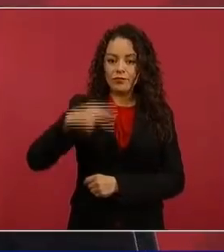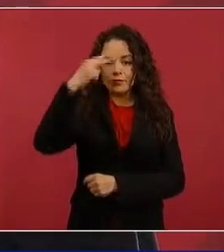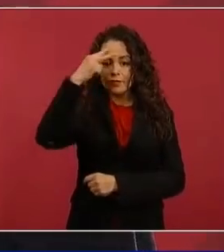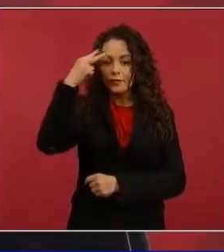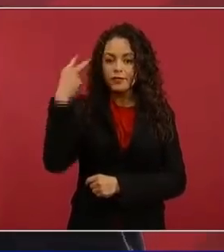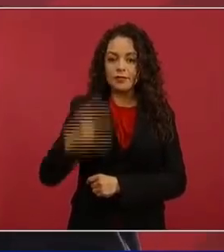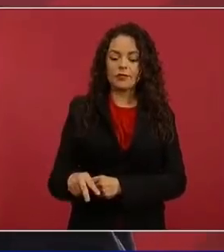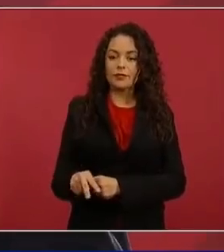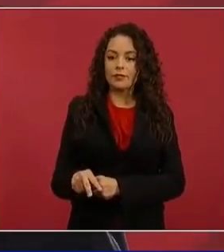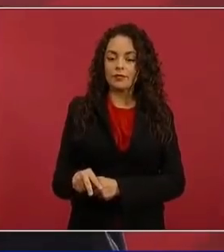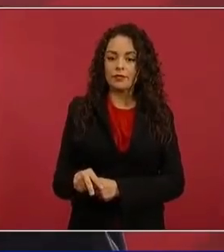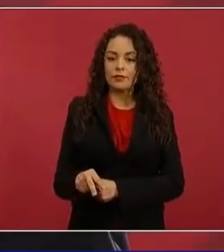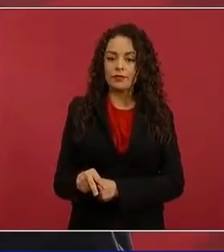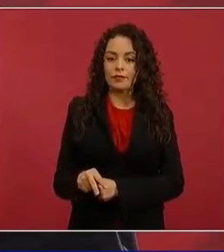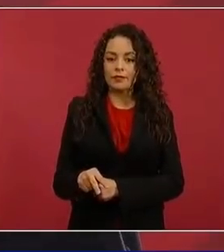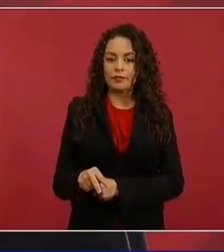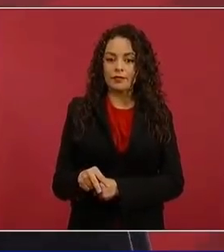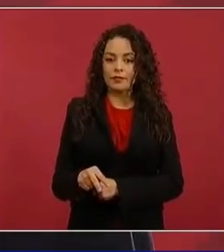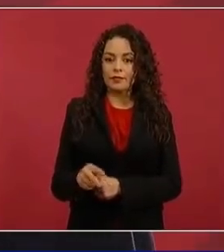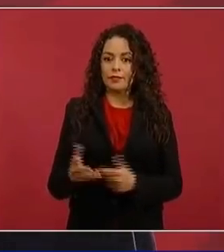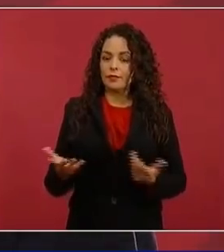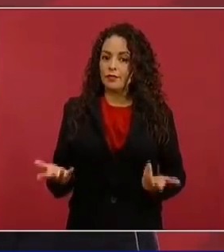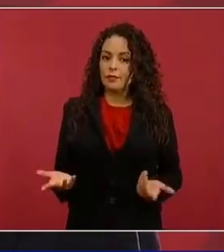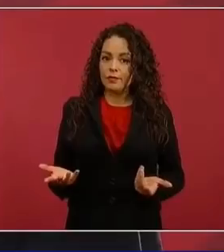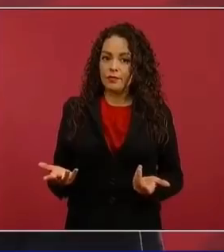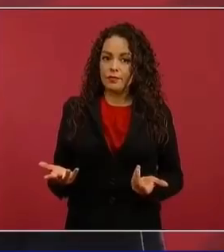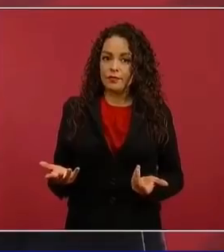está de por medio la economía popular.